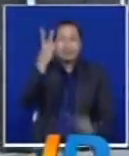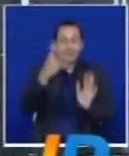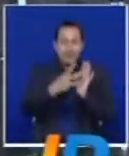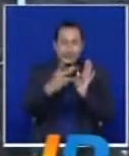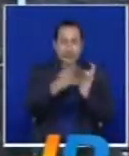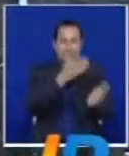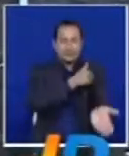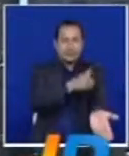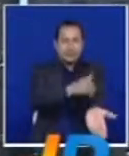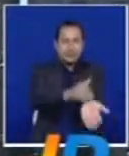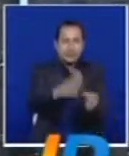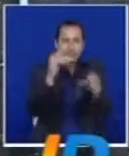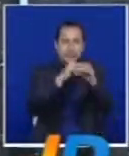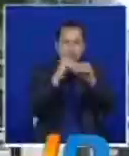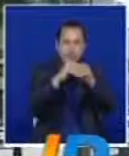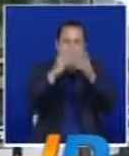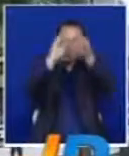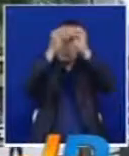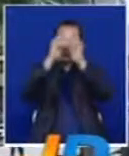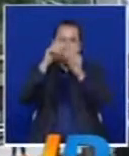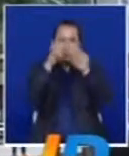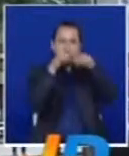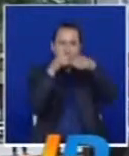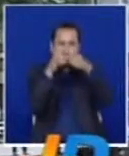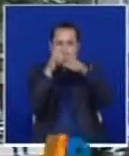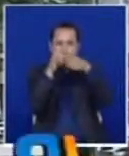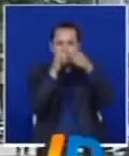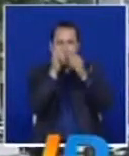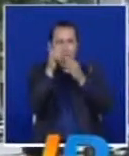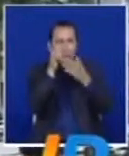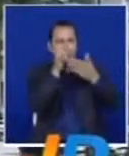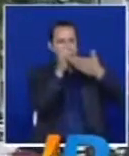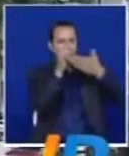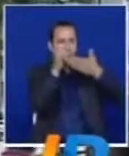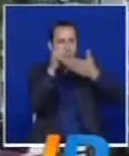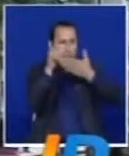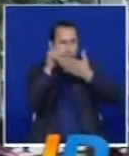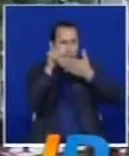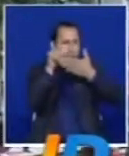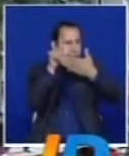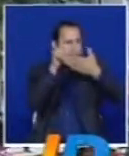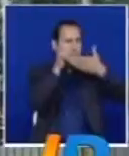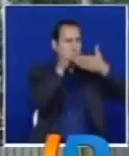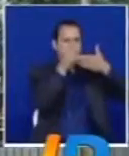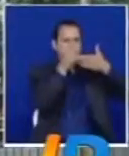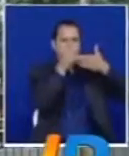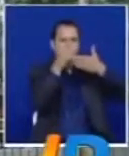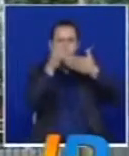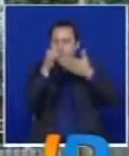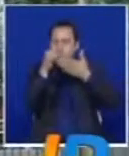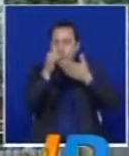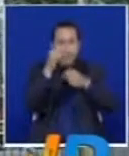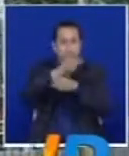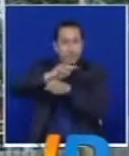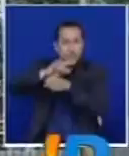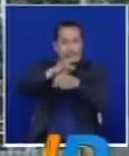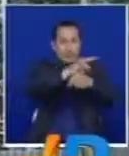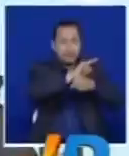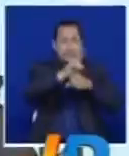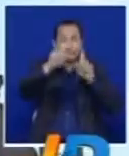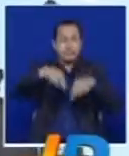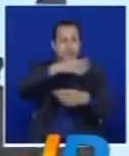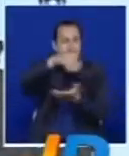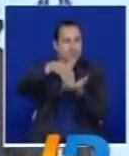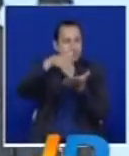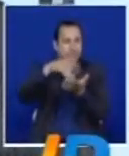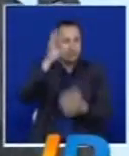instalación de 66 cámaras de seguridad con la finalidad de ayudar a brindar mayor vigilancia en la Villa de Las Palmas. Simultáneamente en el centro de la ciudad